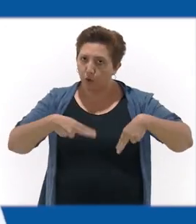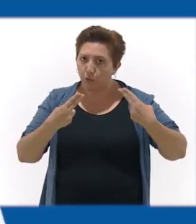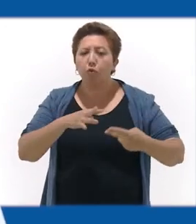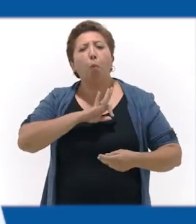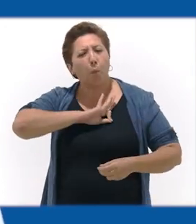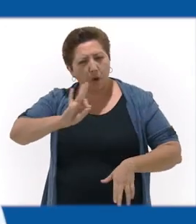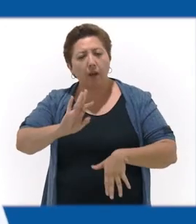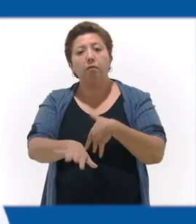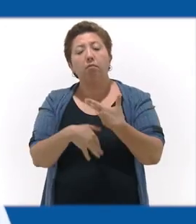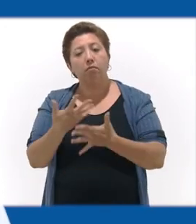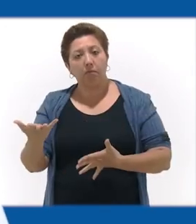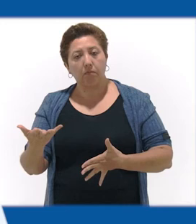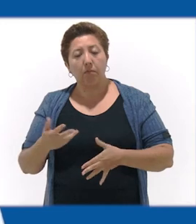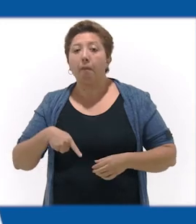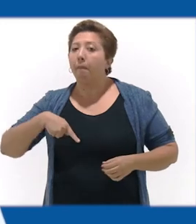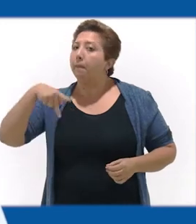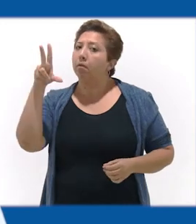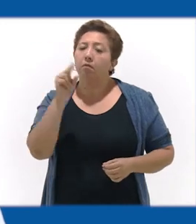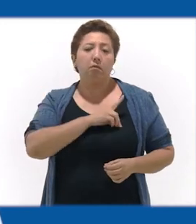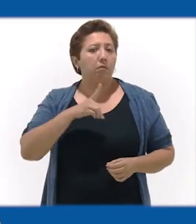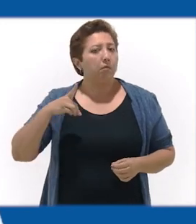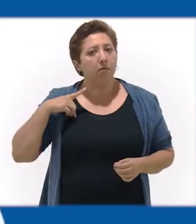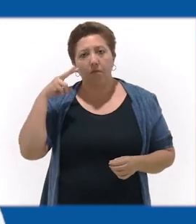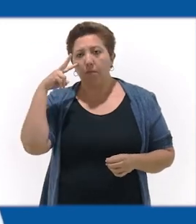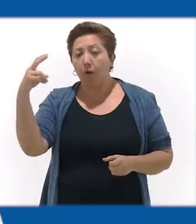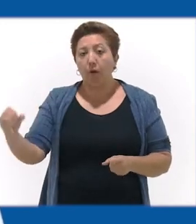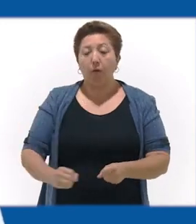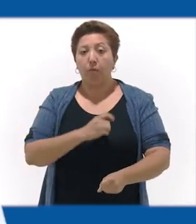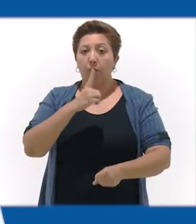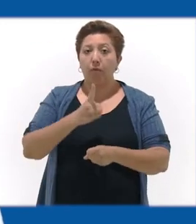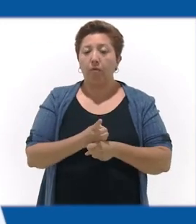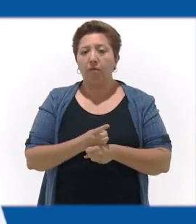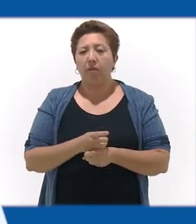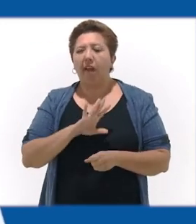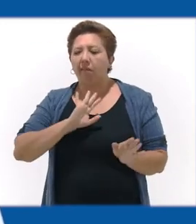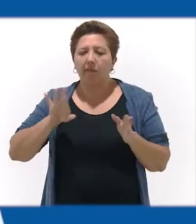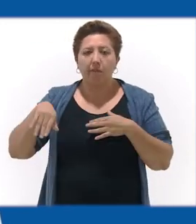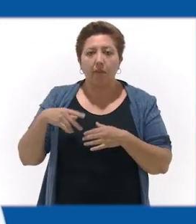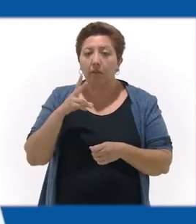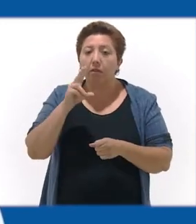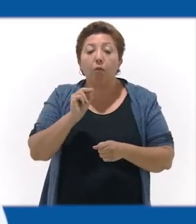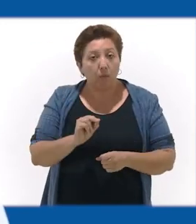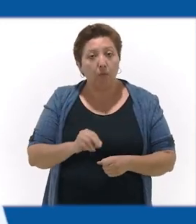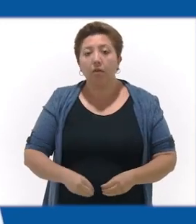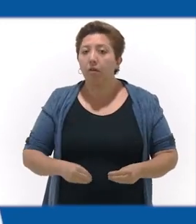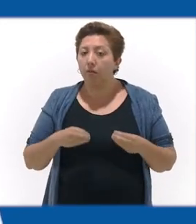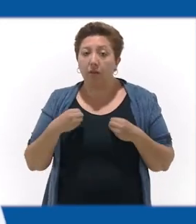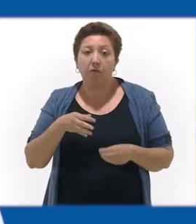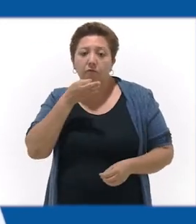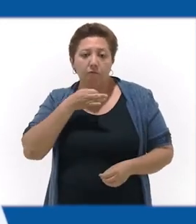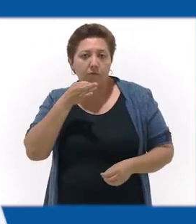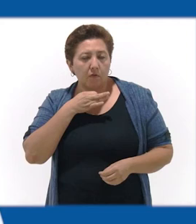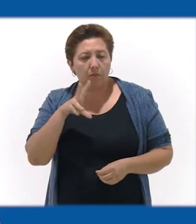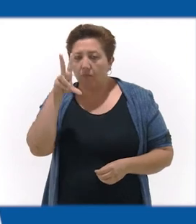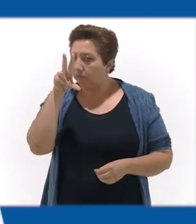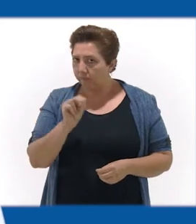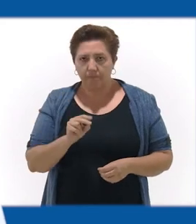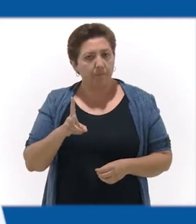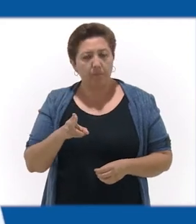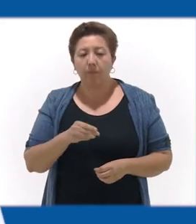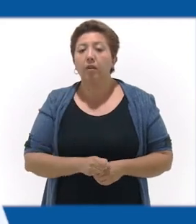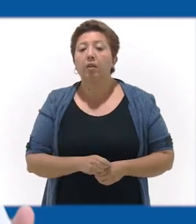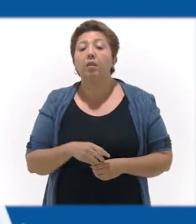deben ser vistas como una oportunidad para relajar ni nuestra vida social, ni para relajar los protocolos de salud de prevención de contagios.